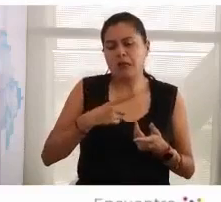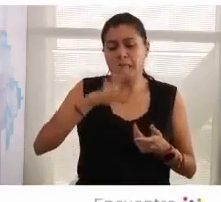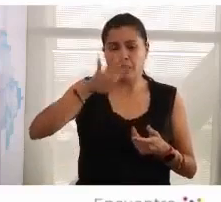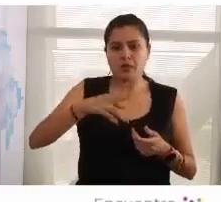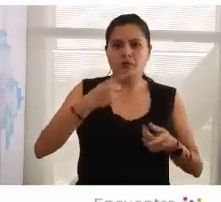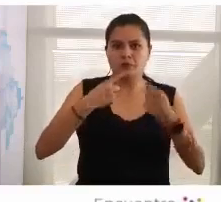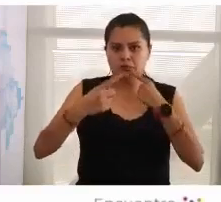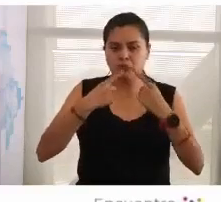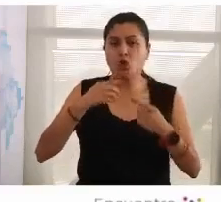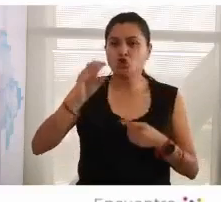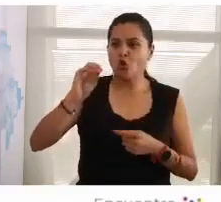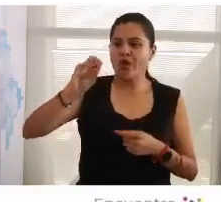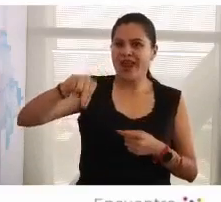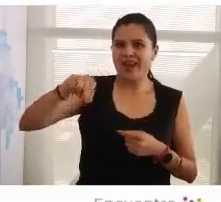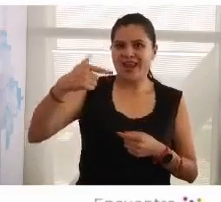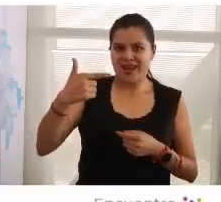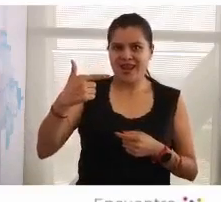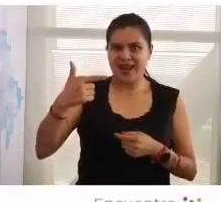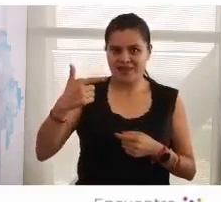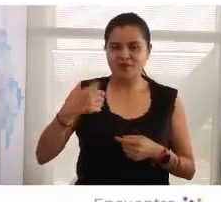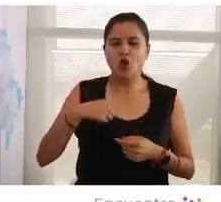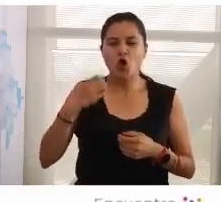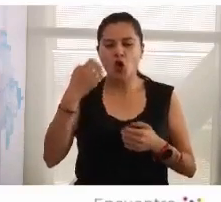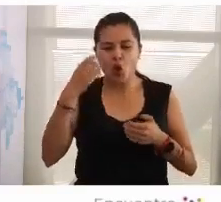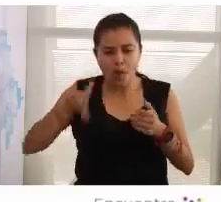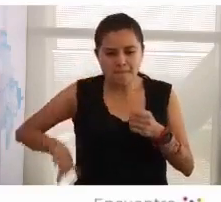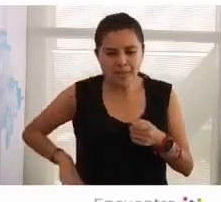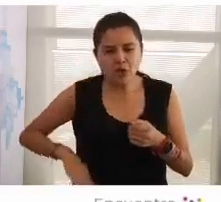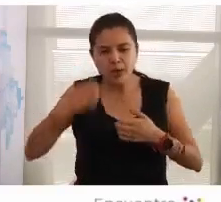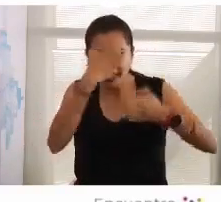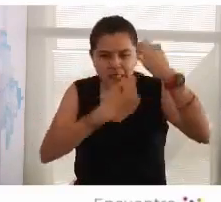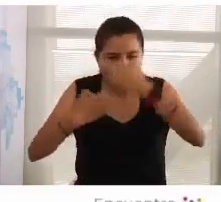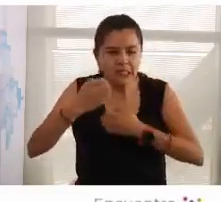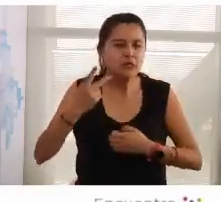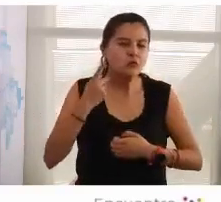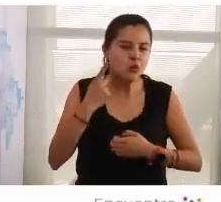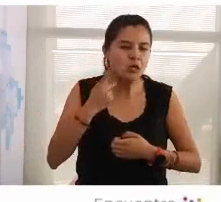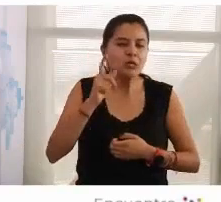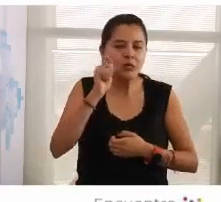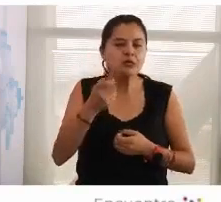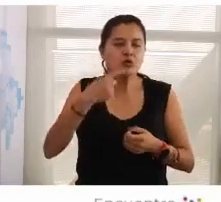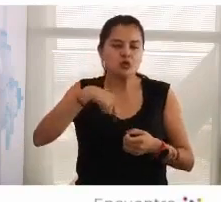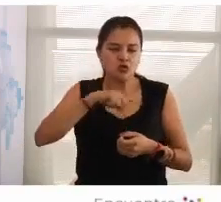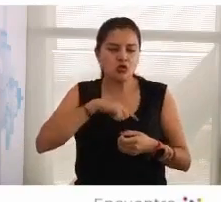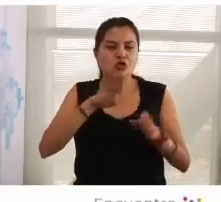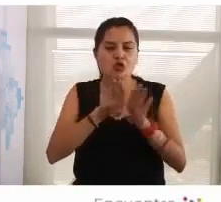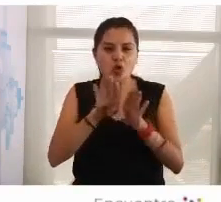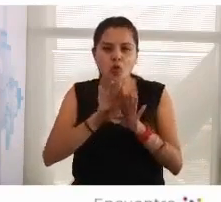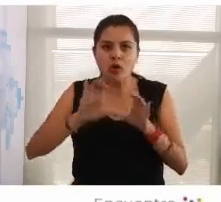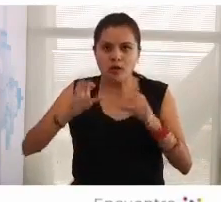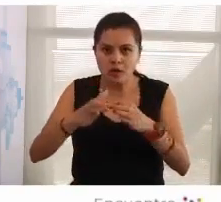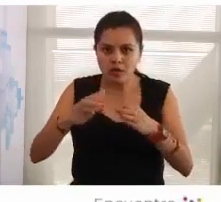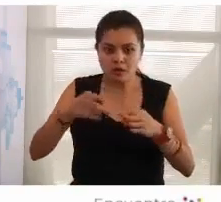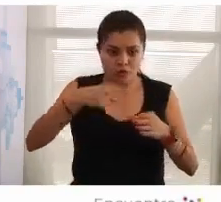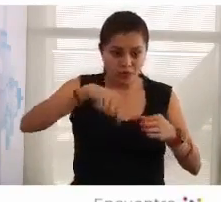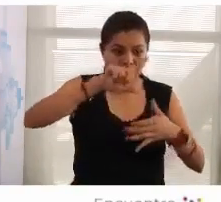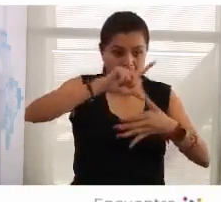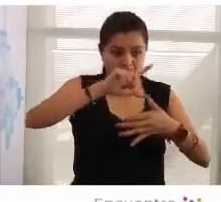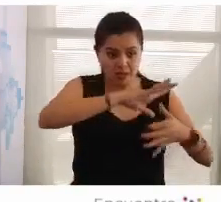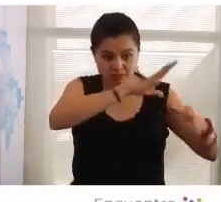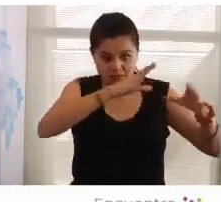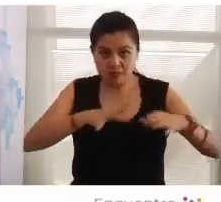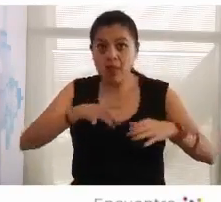vengo de una ONG gobierno y análisis político que nos enfocamos justamente en el estudio del autoritarismo y sus influencias en américa latina